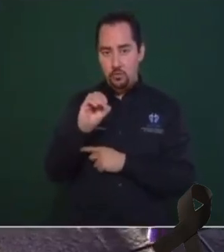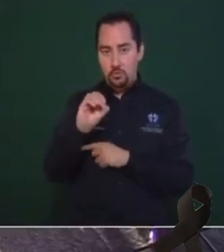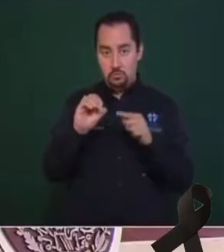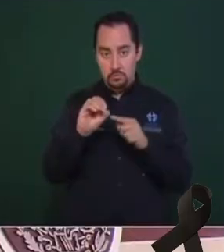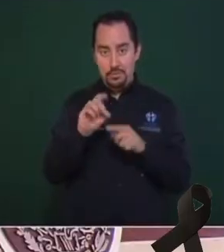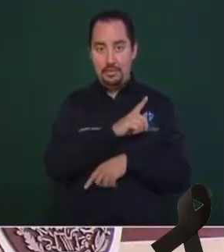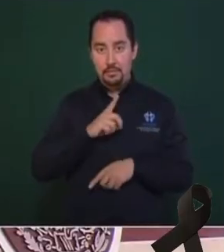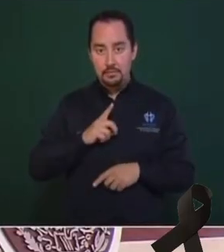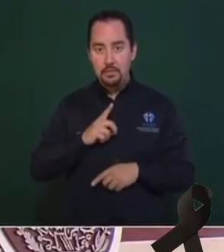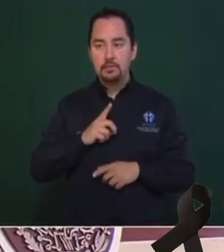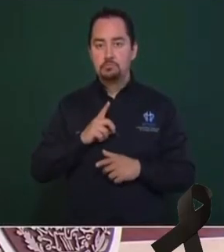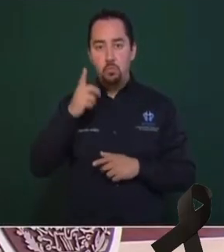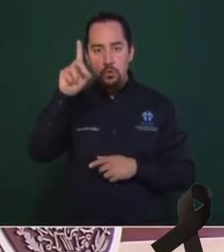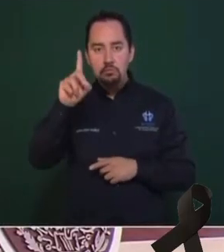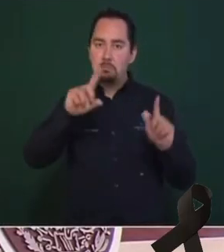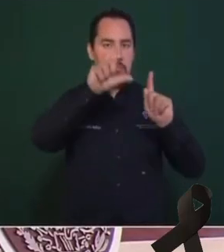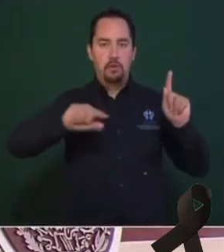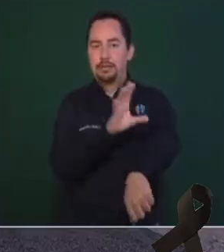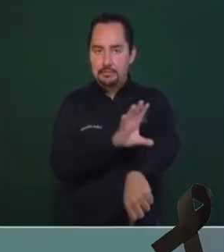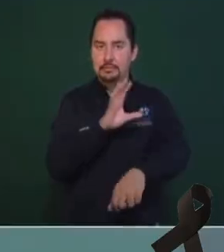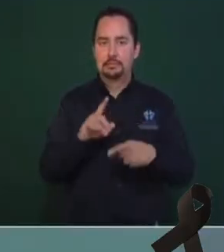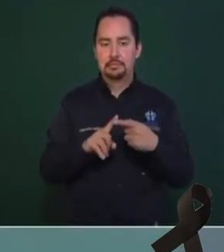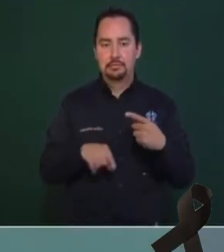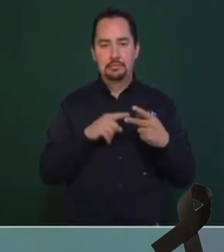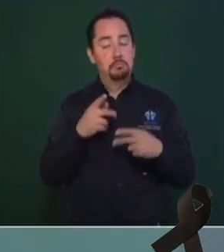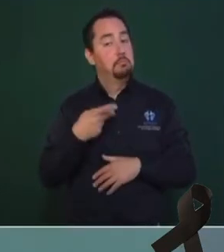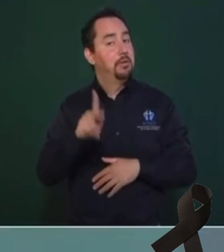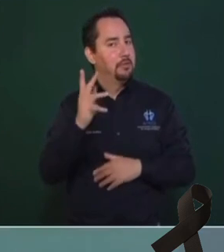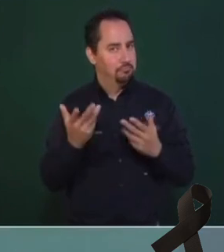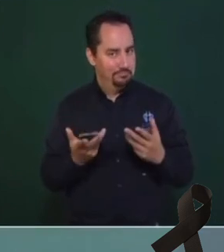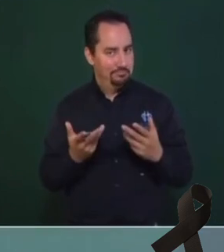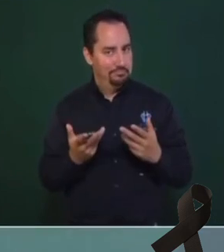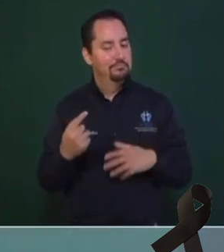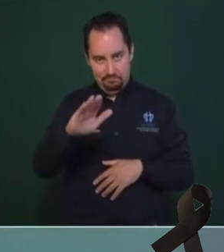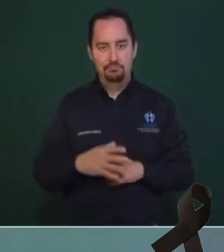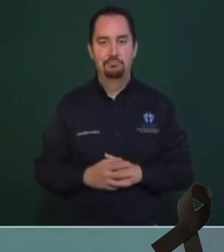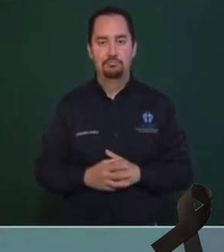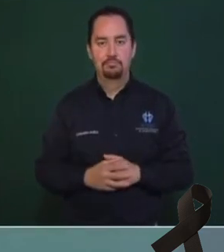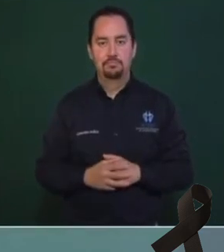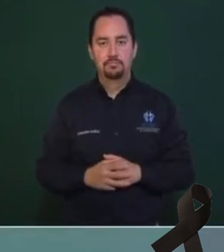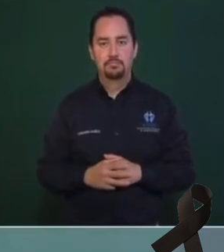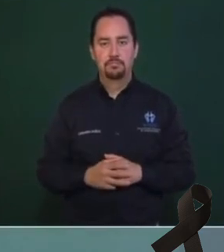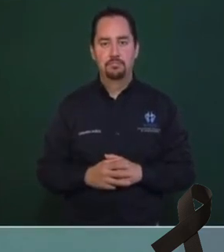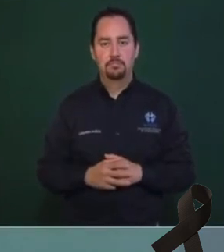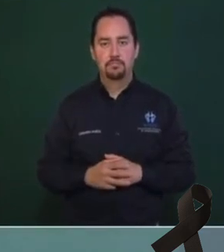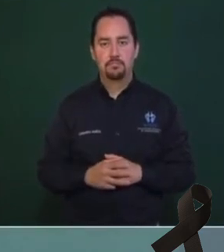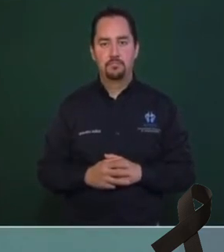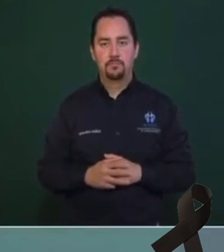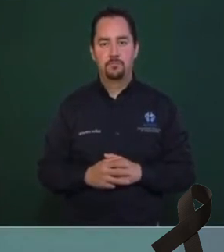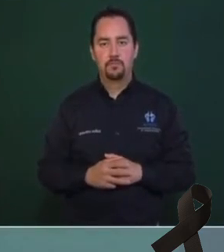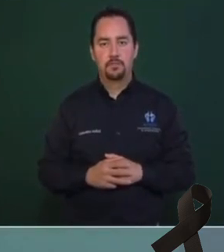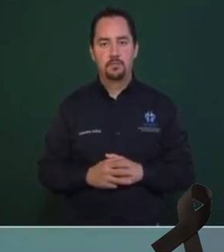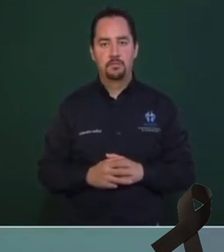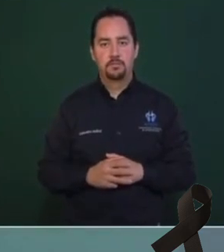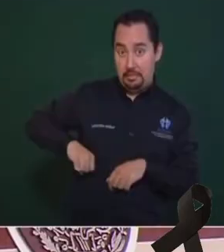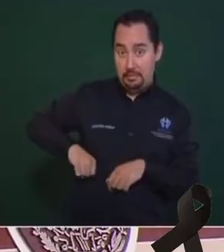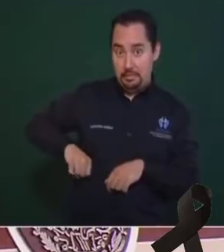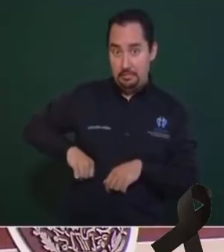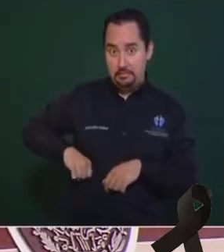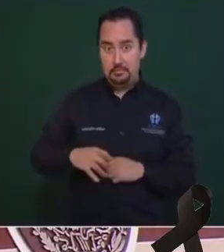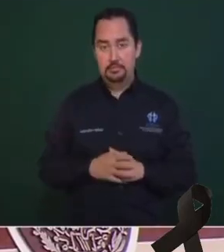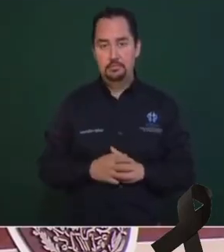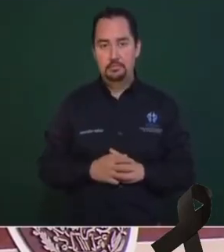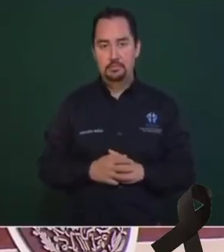ser de la nación. No se puede privatizar. Pero yo sé que lo que les importa mucho